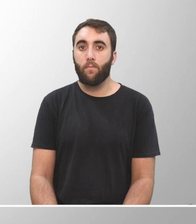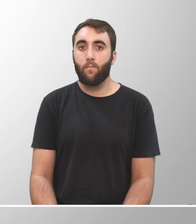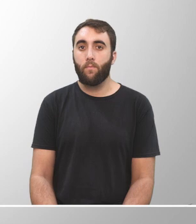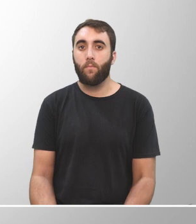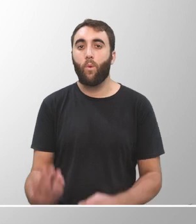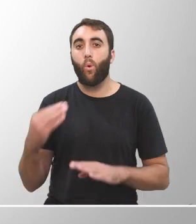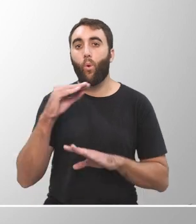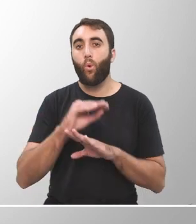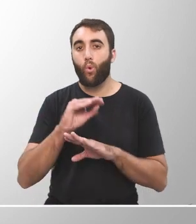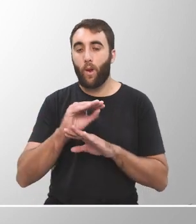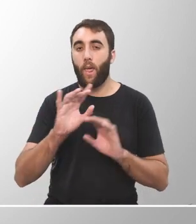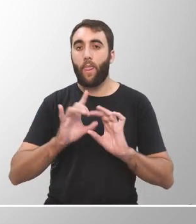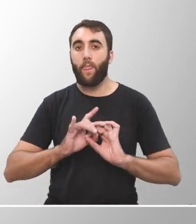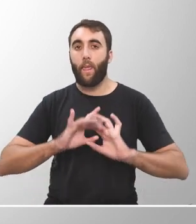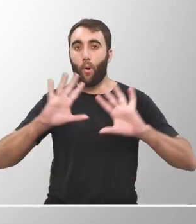Cultura democrática